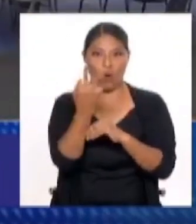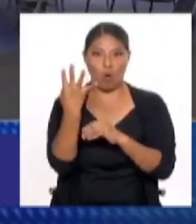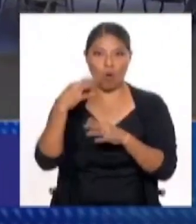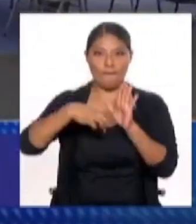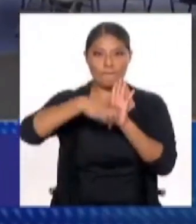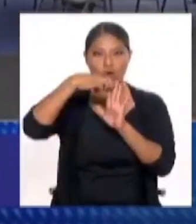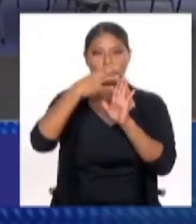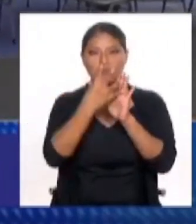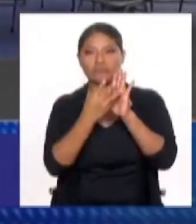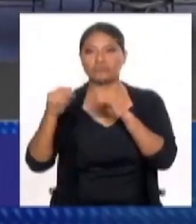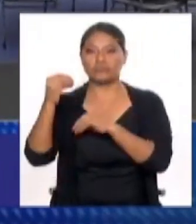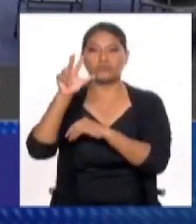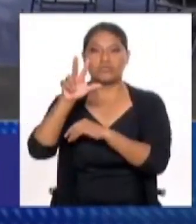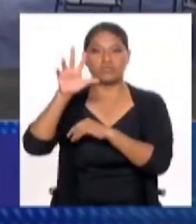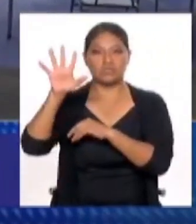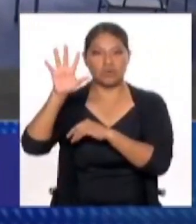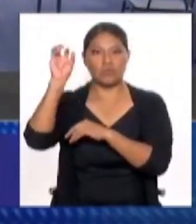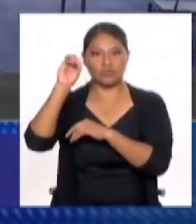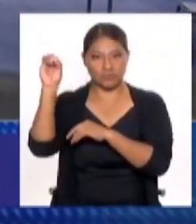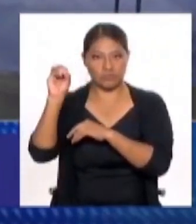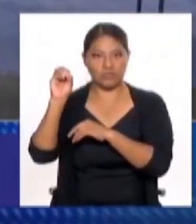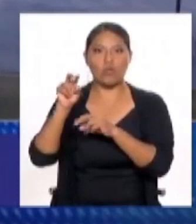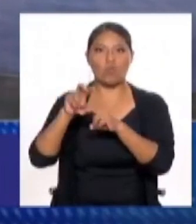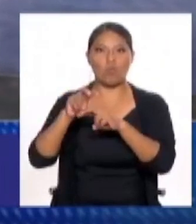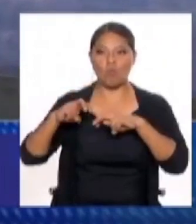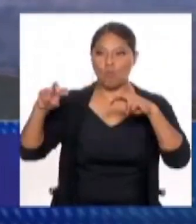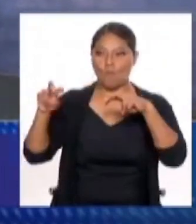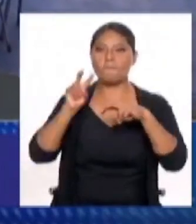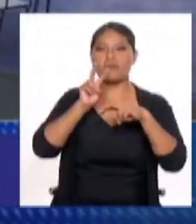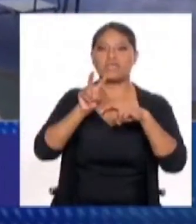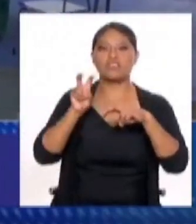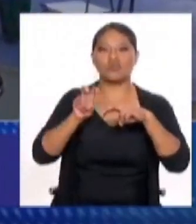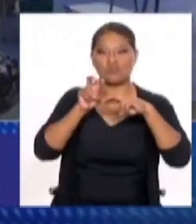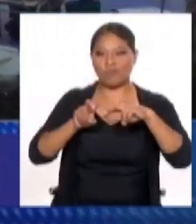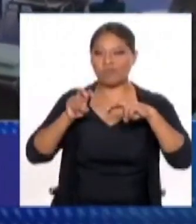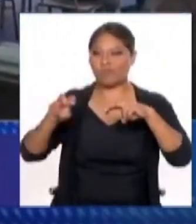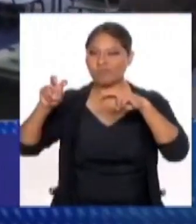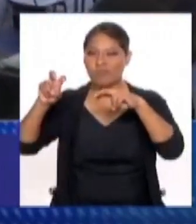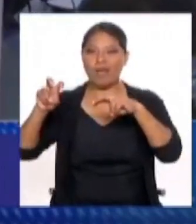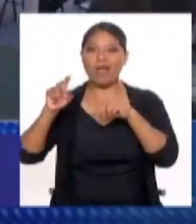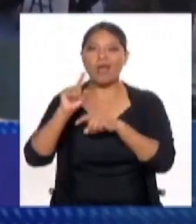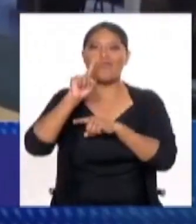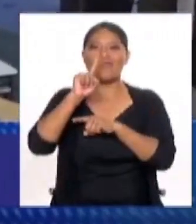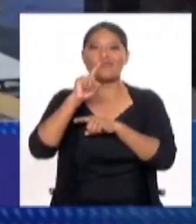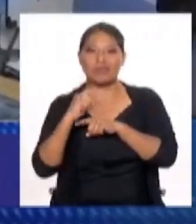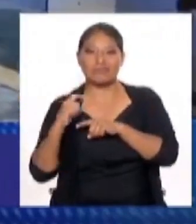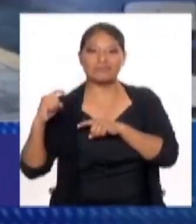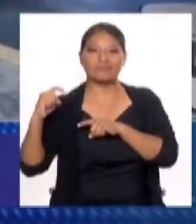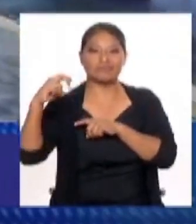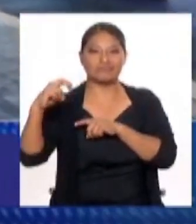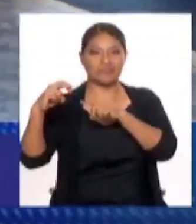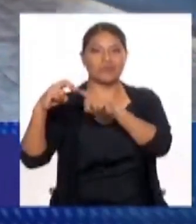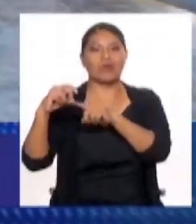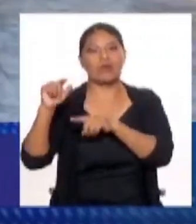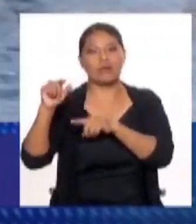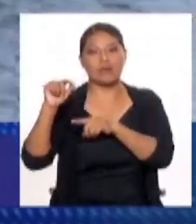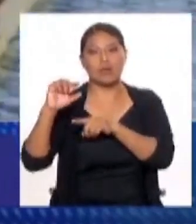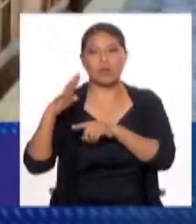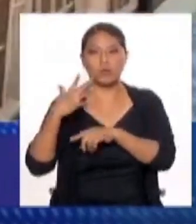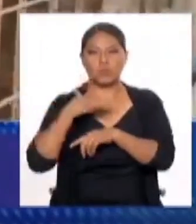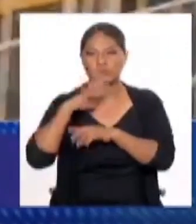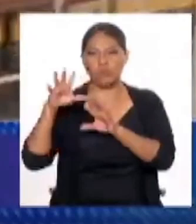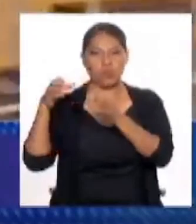consejeros constitucionales, sea, 22 sillas de un total de 50 y una que van a constituir el Consejo